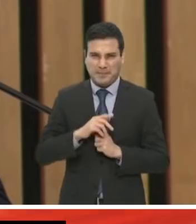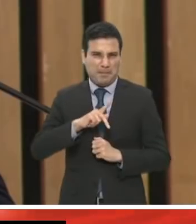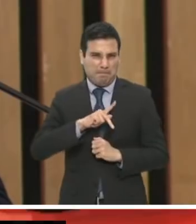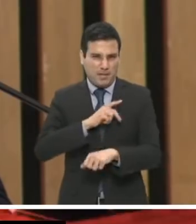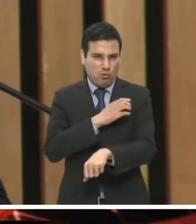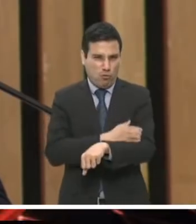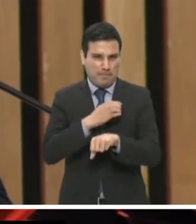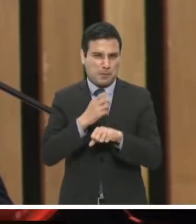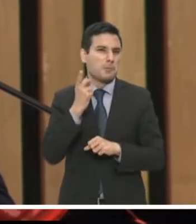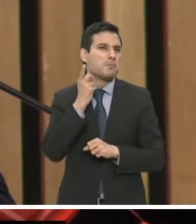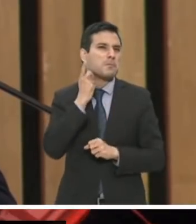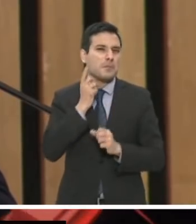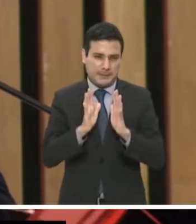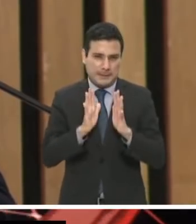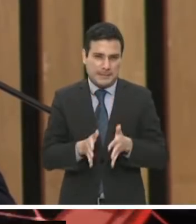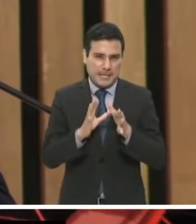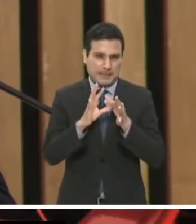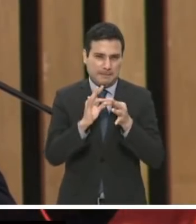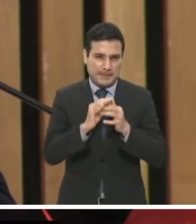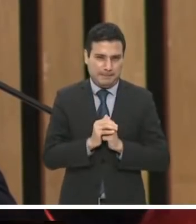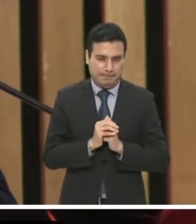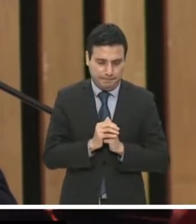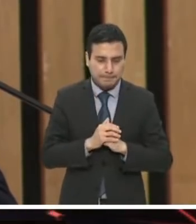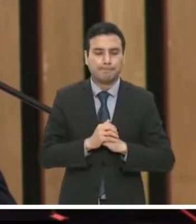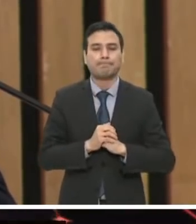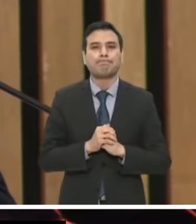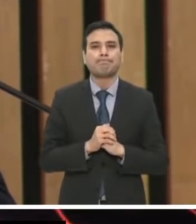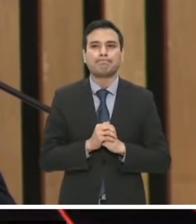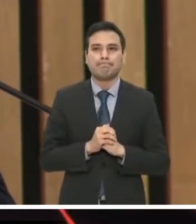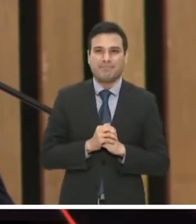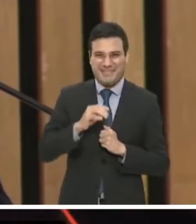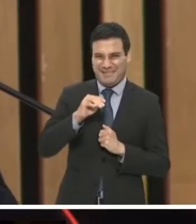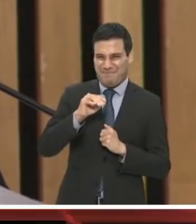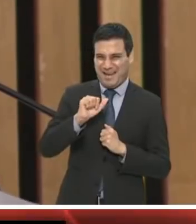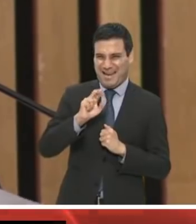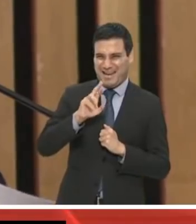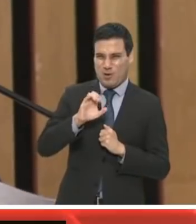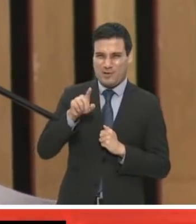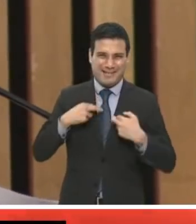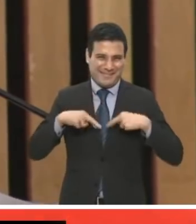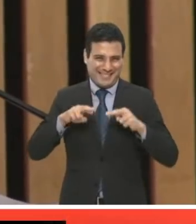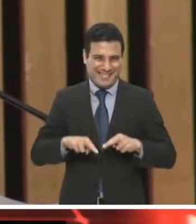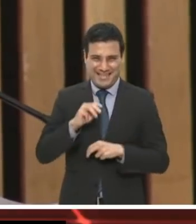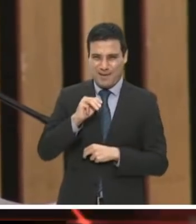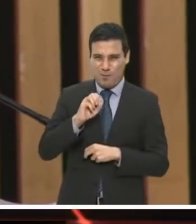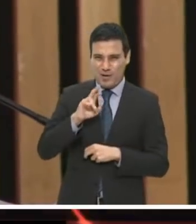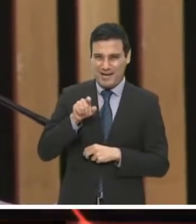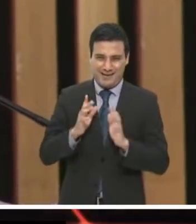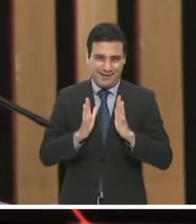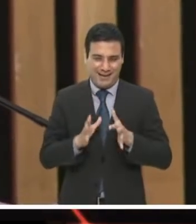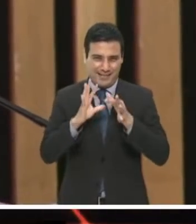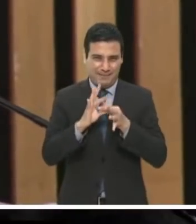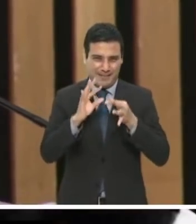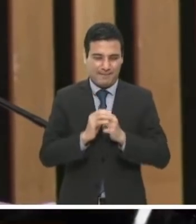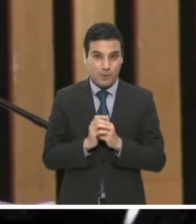compañero diputado, Mario Yergo, representante del Partido Político Morena, se pone